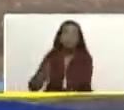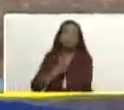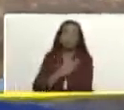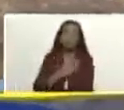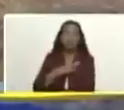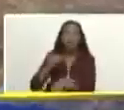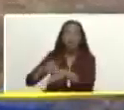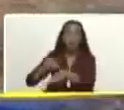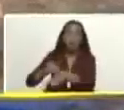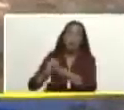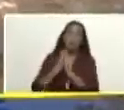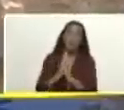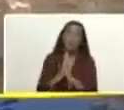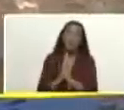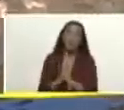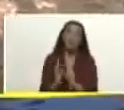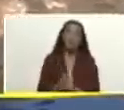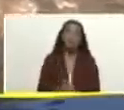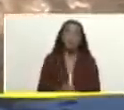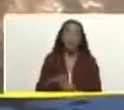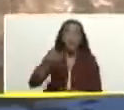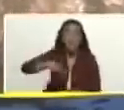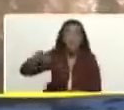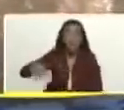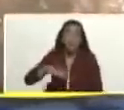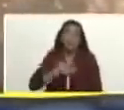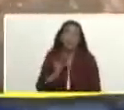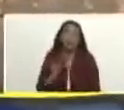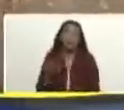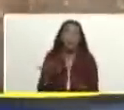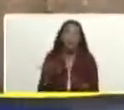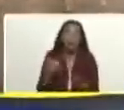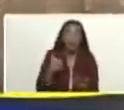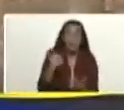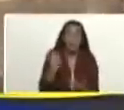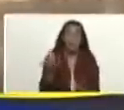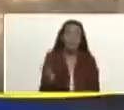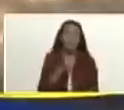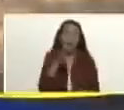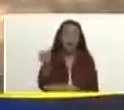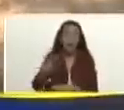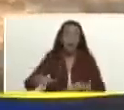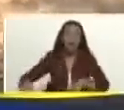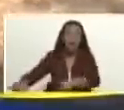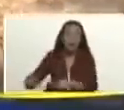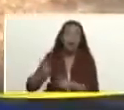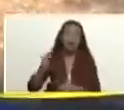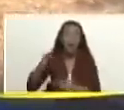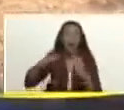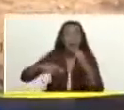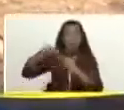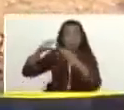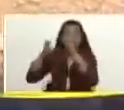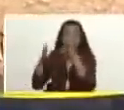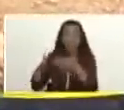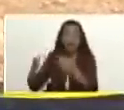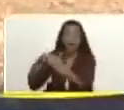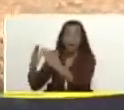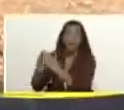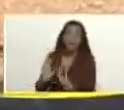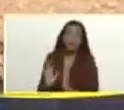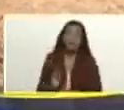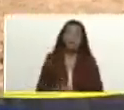solicitud es que estas personas puedan ser llevadas a esos lugares a través del ministerio de